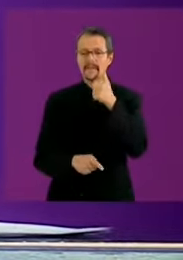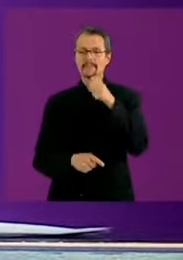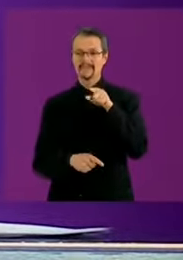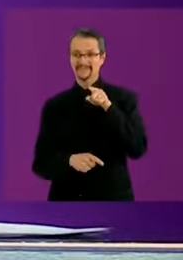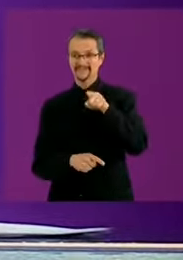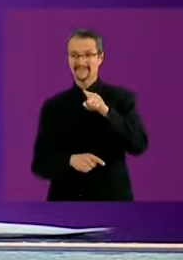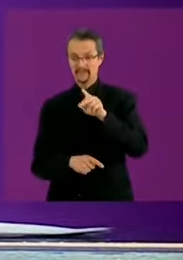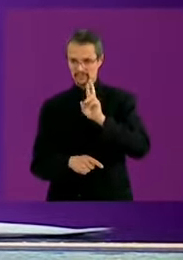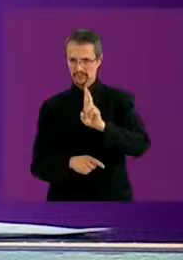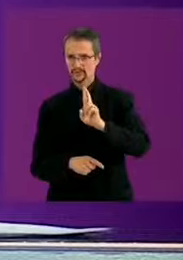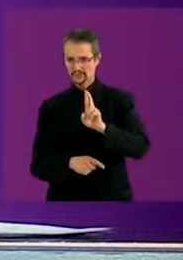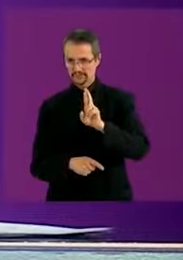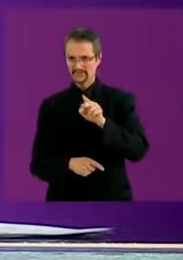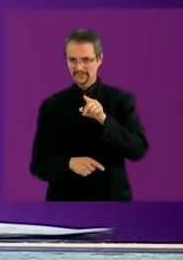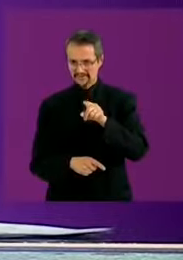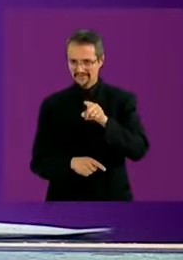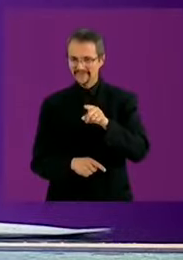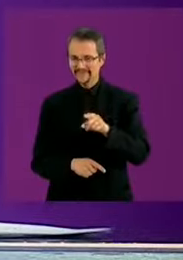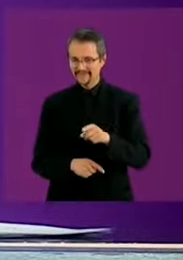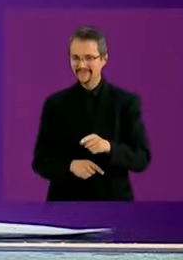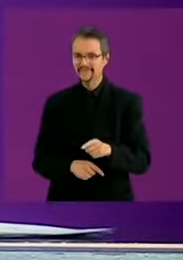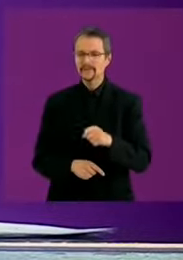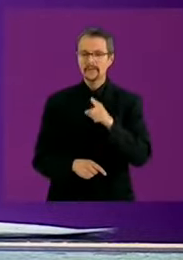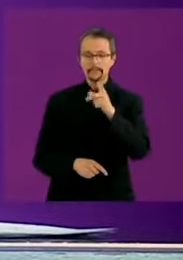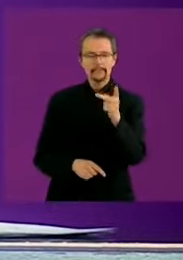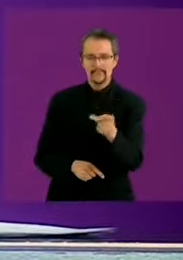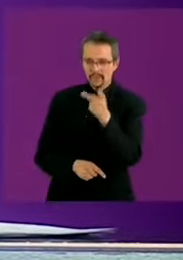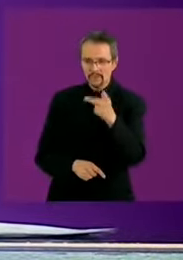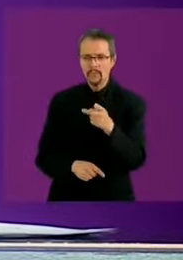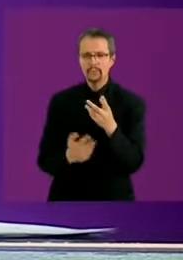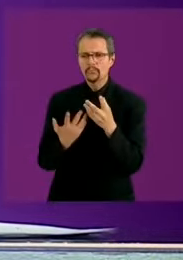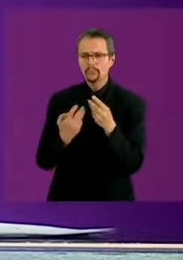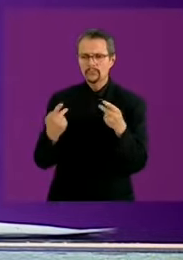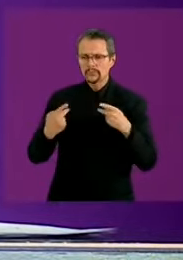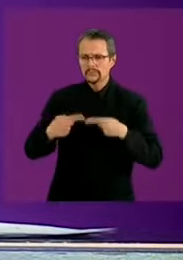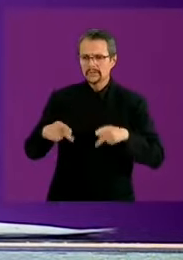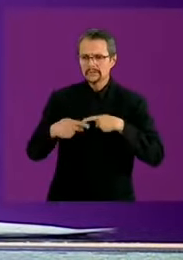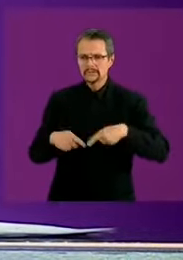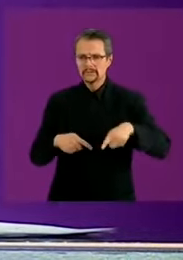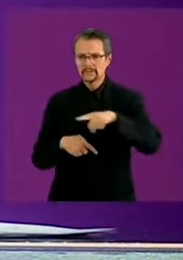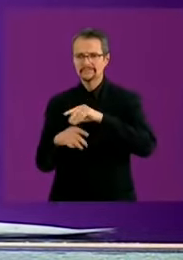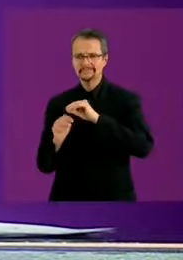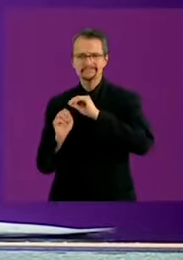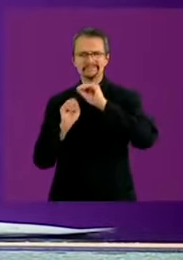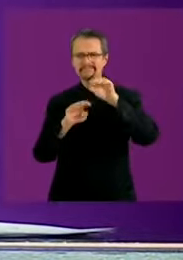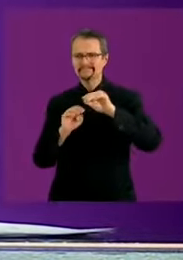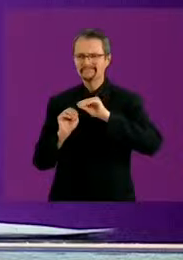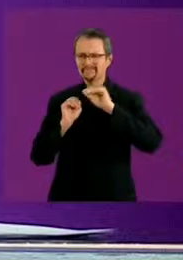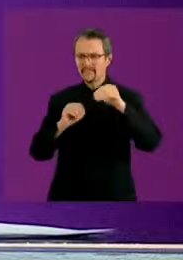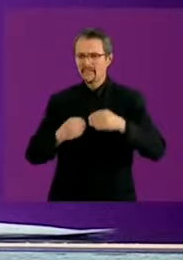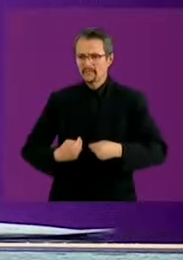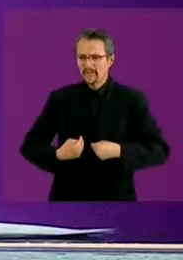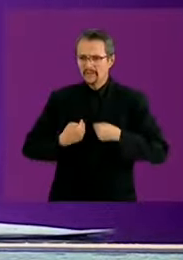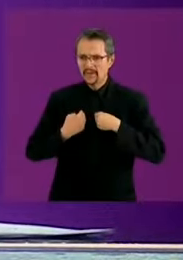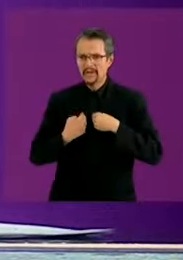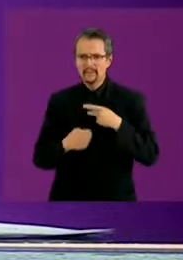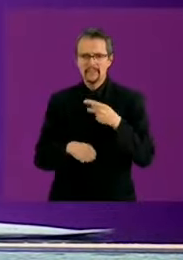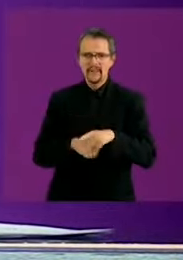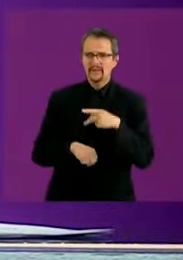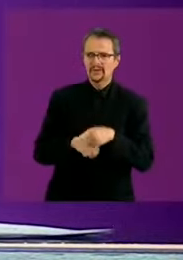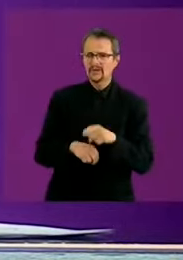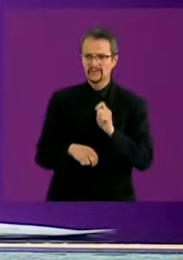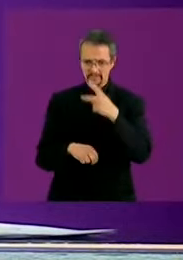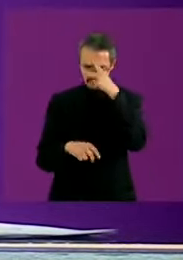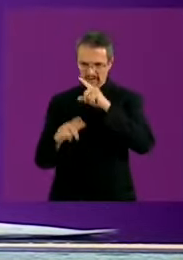Xochitl Galvez. Muchos migrantes, muchos migrantes literalmente se juegan la vida en su camino por México.